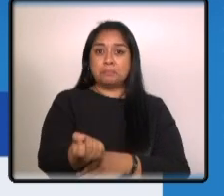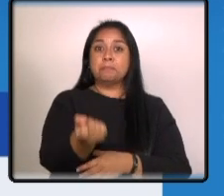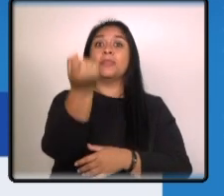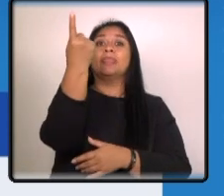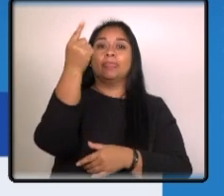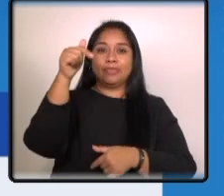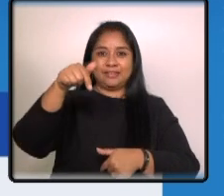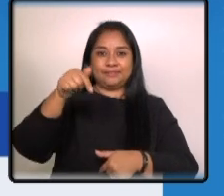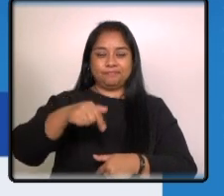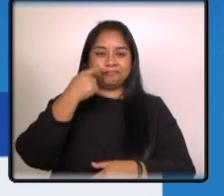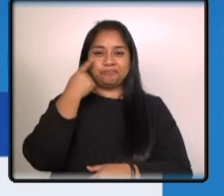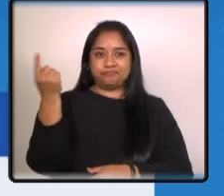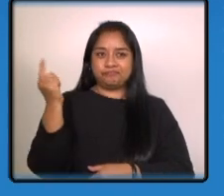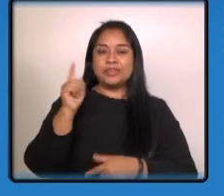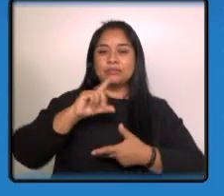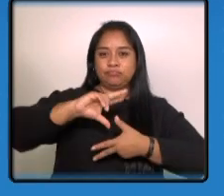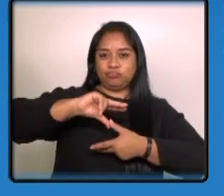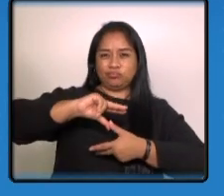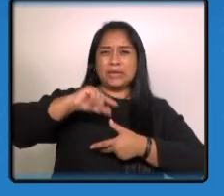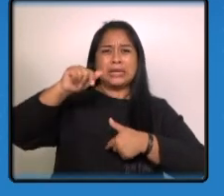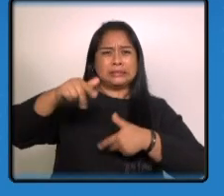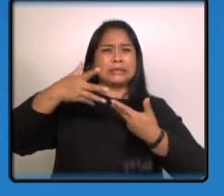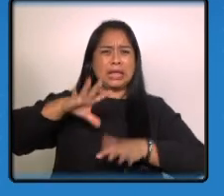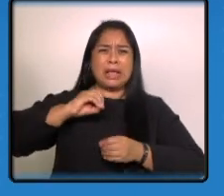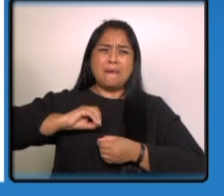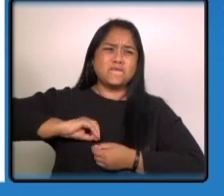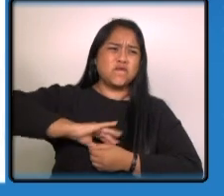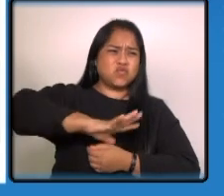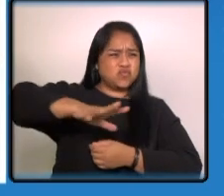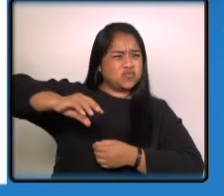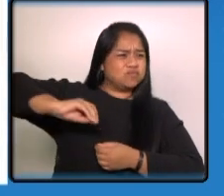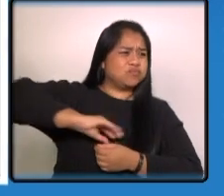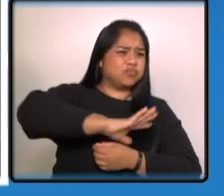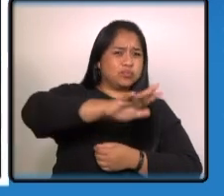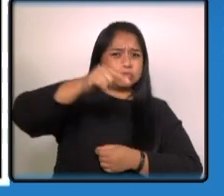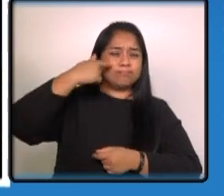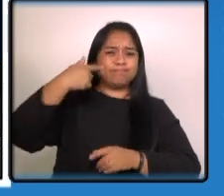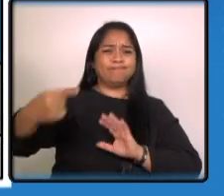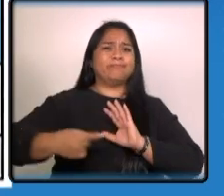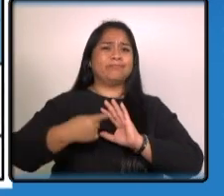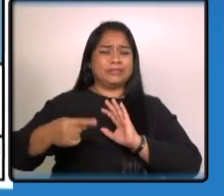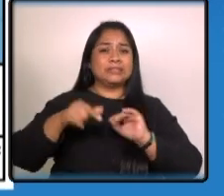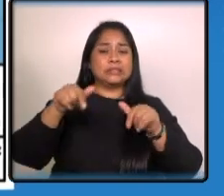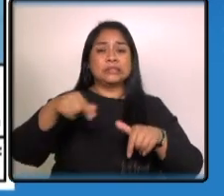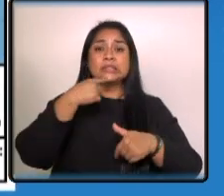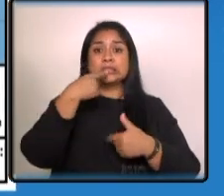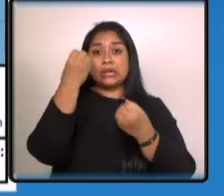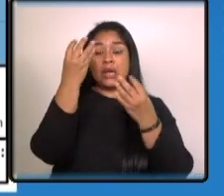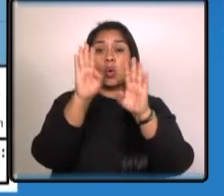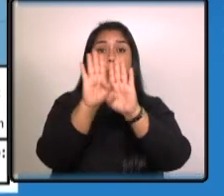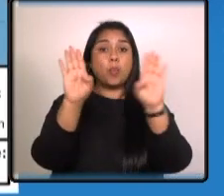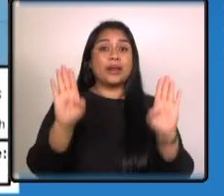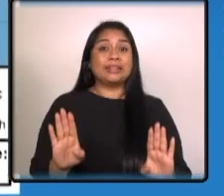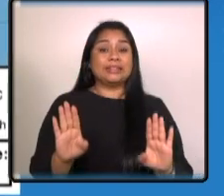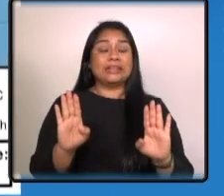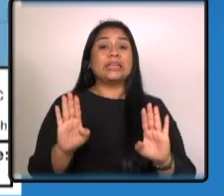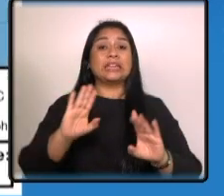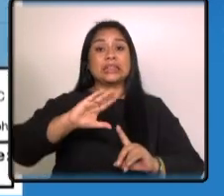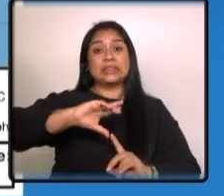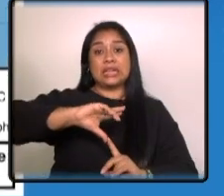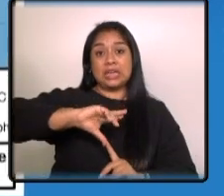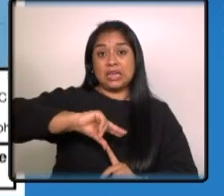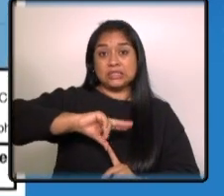temporada y ya ha dejado varios daños a su paso según un boletín emitido por el instituto nacional de sismología